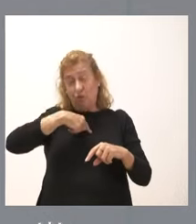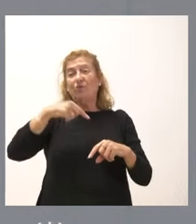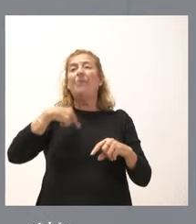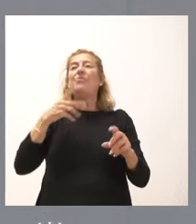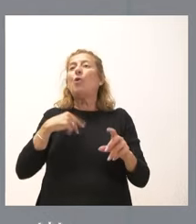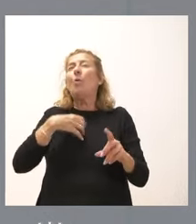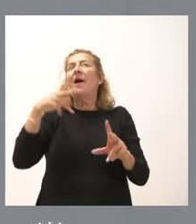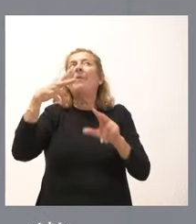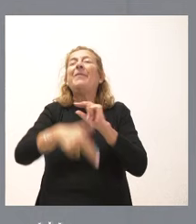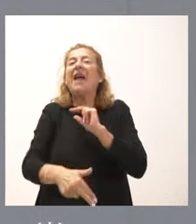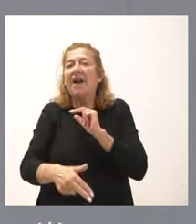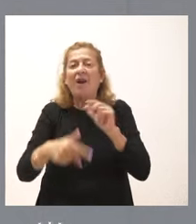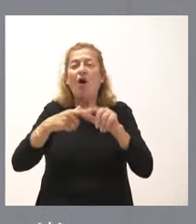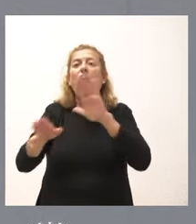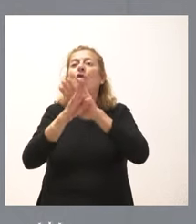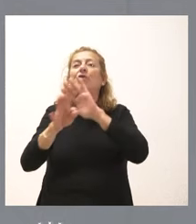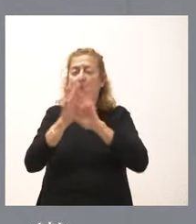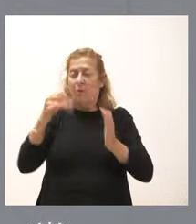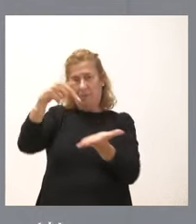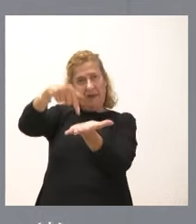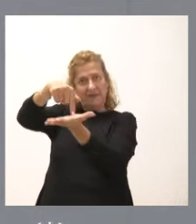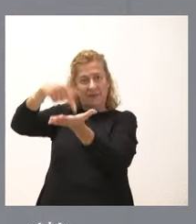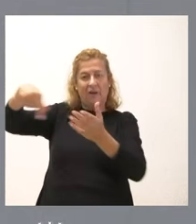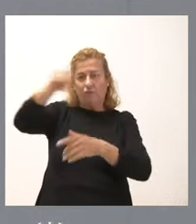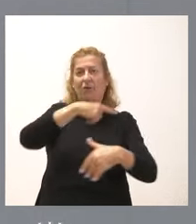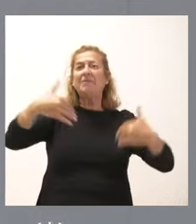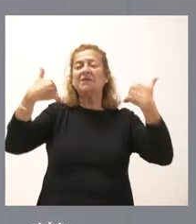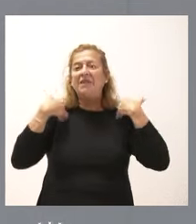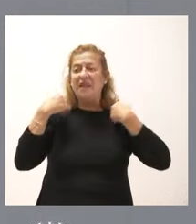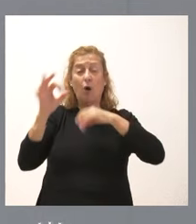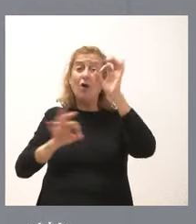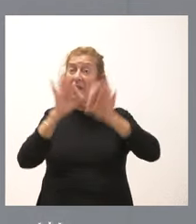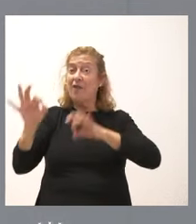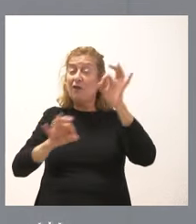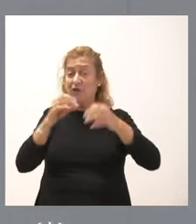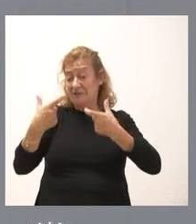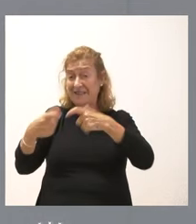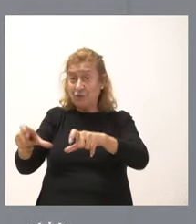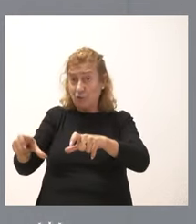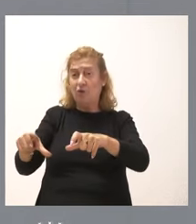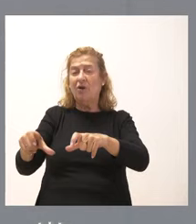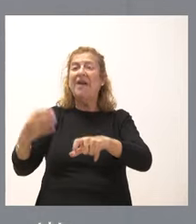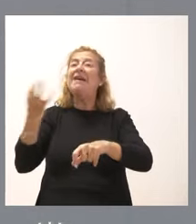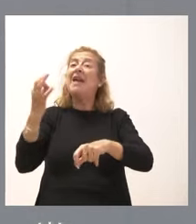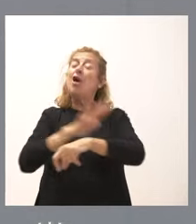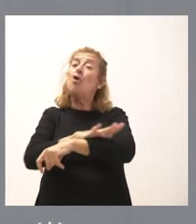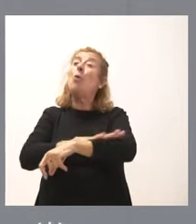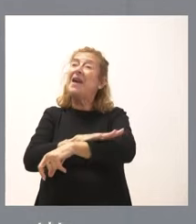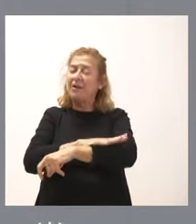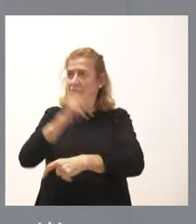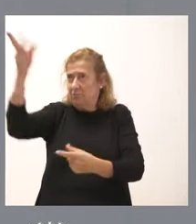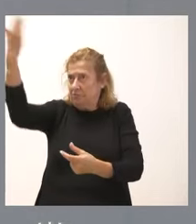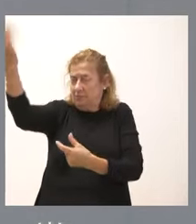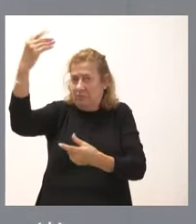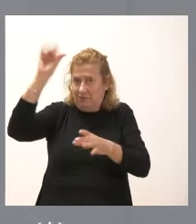impedir seguir exigiendo, como lo exigen también los representantes de las organizaciones del sector, que el Gobierno se implique.